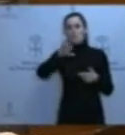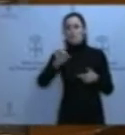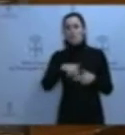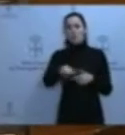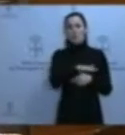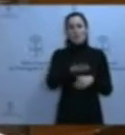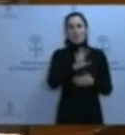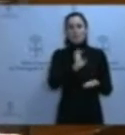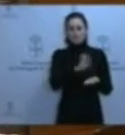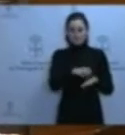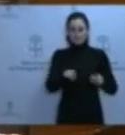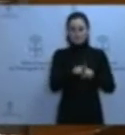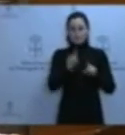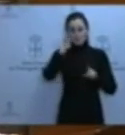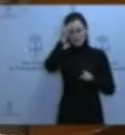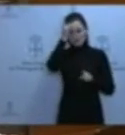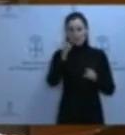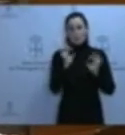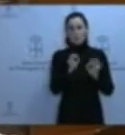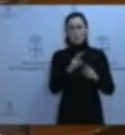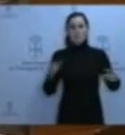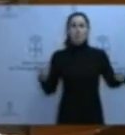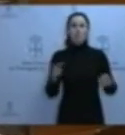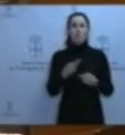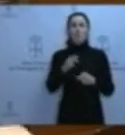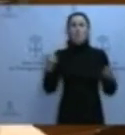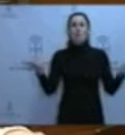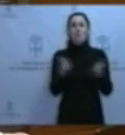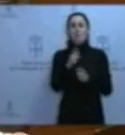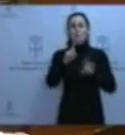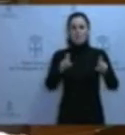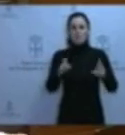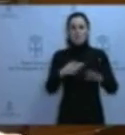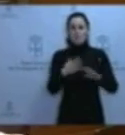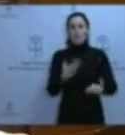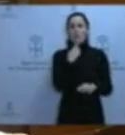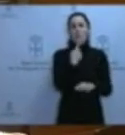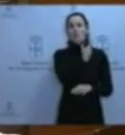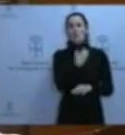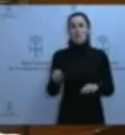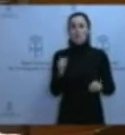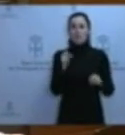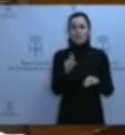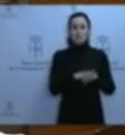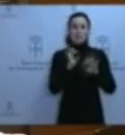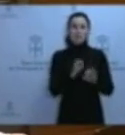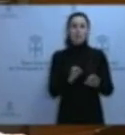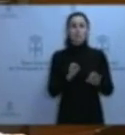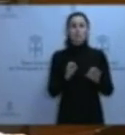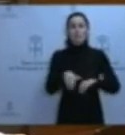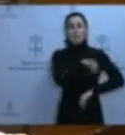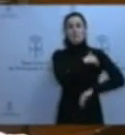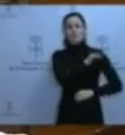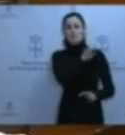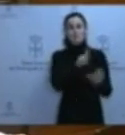rural como el de Cabrales se enfrentan a recortes de profesorado. Se sigue negando, por ejemplo, el derecho a los estudiantes de Cerredo a cursar bachillerato